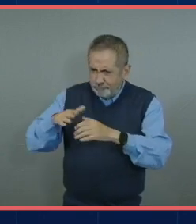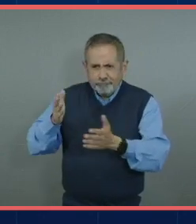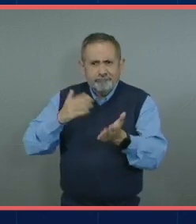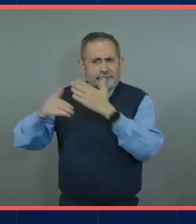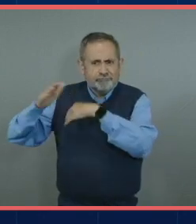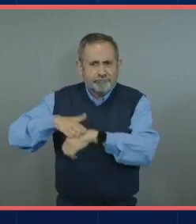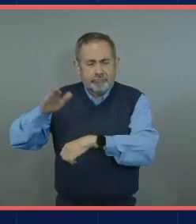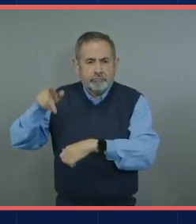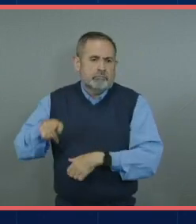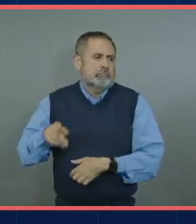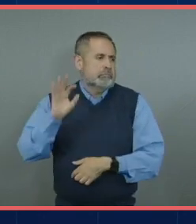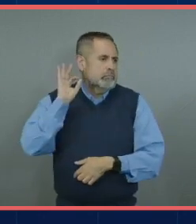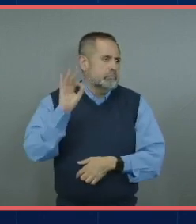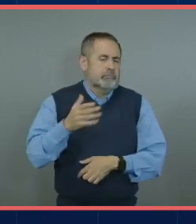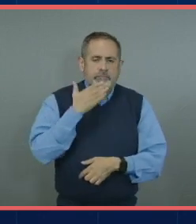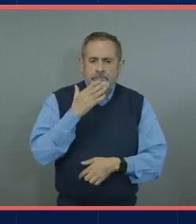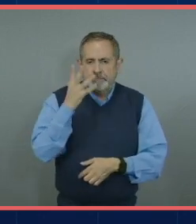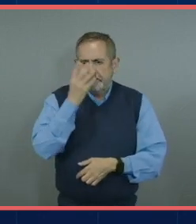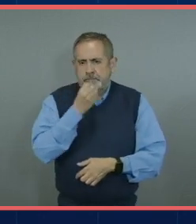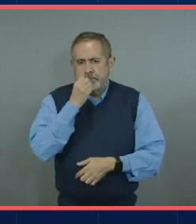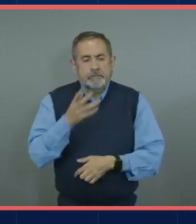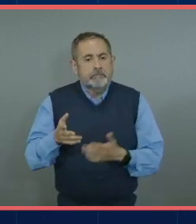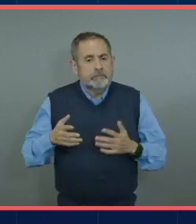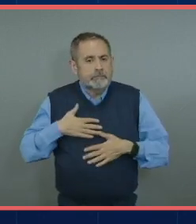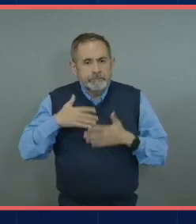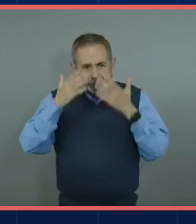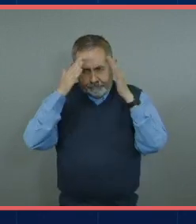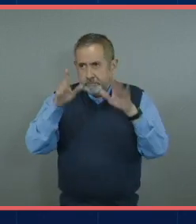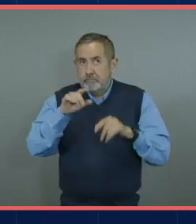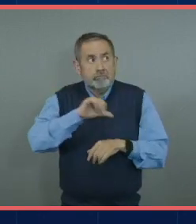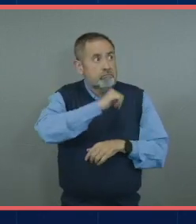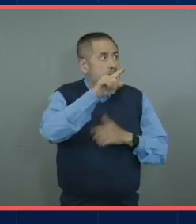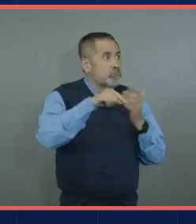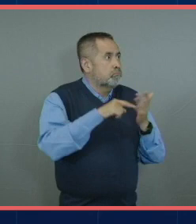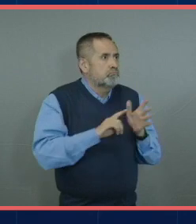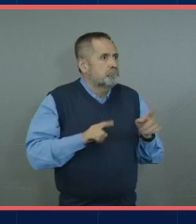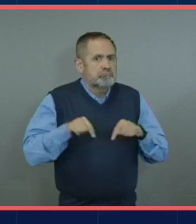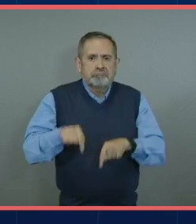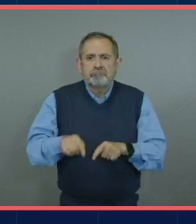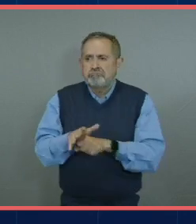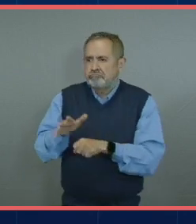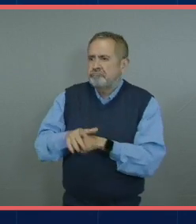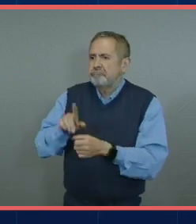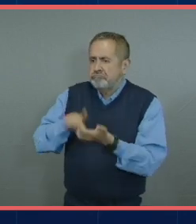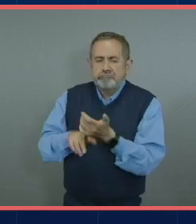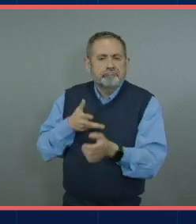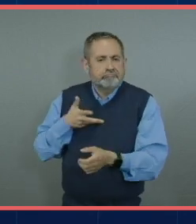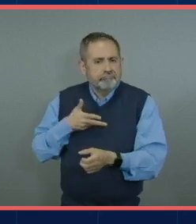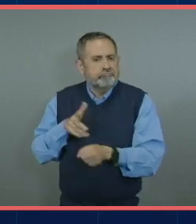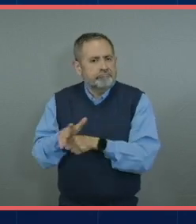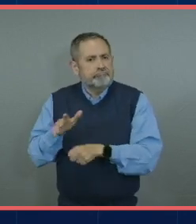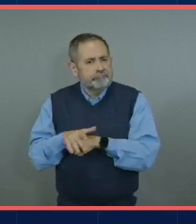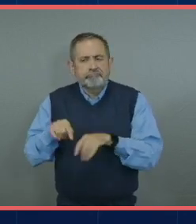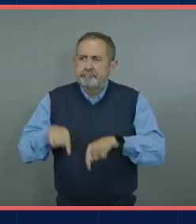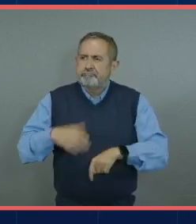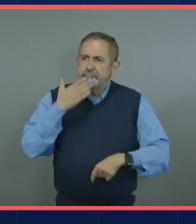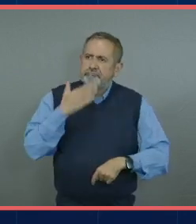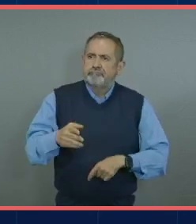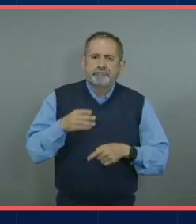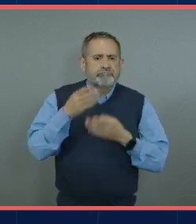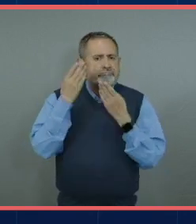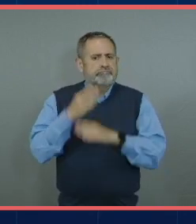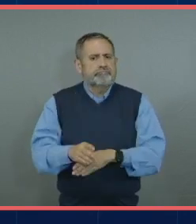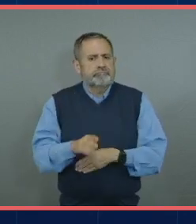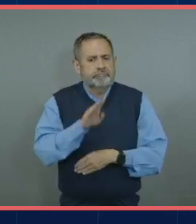se vuelve un lugar increíble porque la verdad es que no conozco otro lugar donde puedas hacer esto entonces me